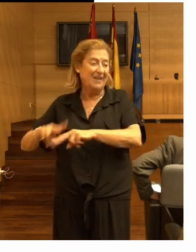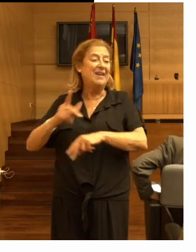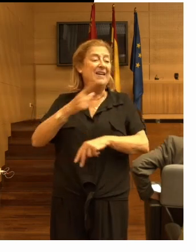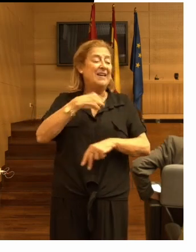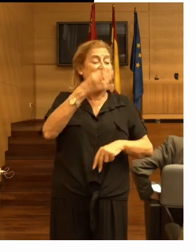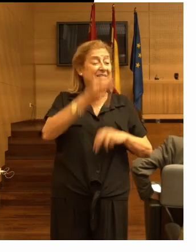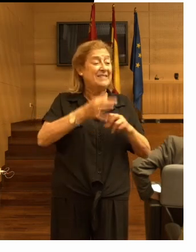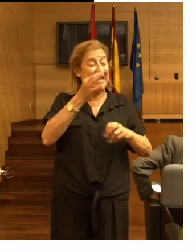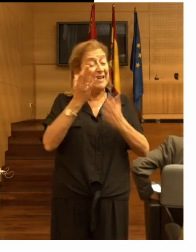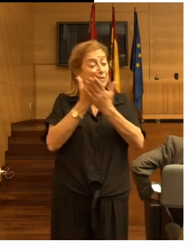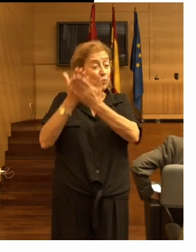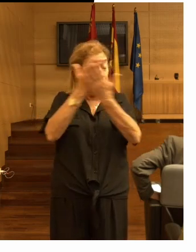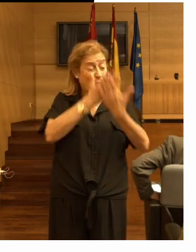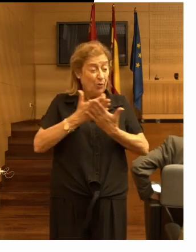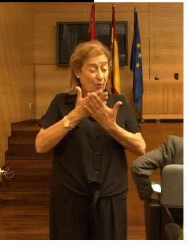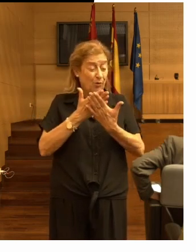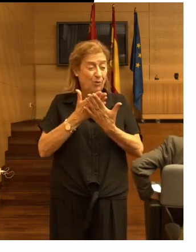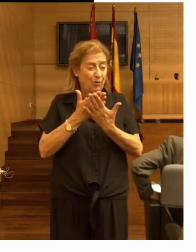estudió